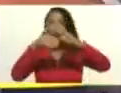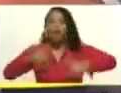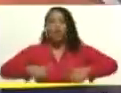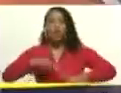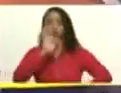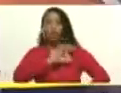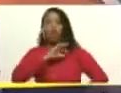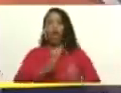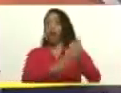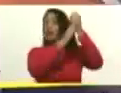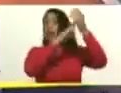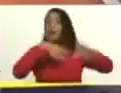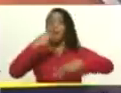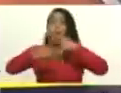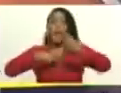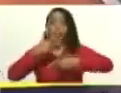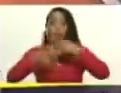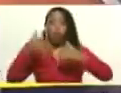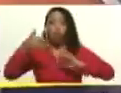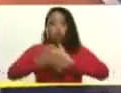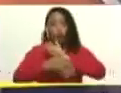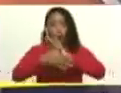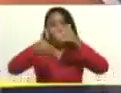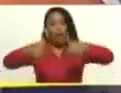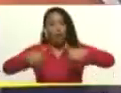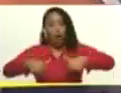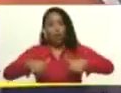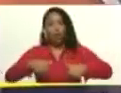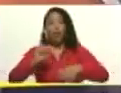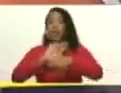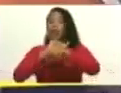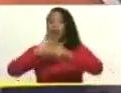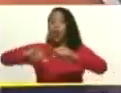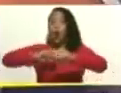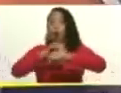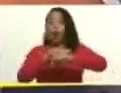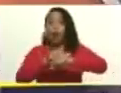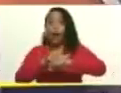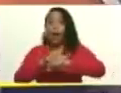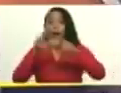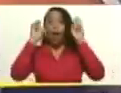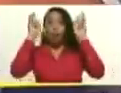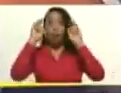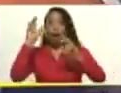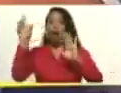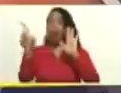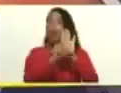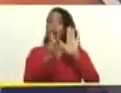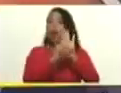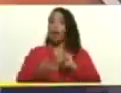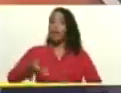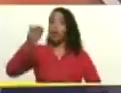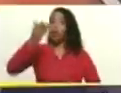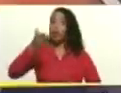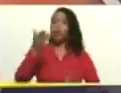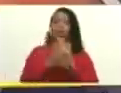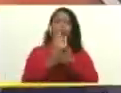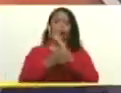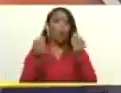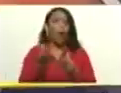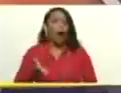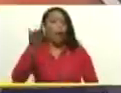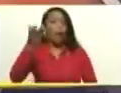liderazgo, del esfuerzo político y nos ha expuesto también el doctor Jorge Rodríguez el plan legislativo, las prioridades de una gran